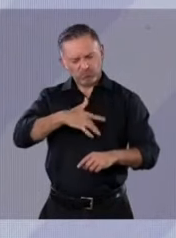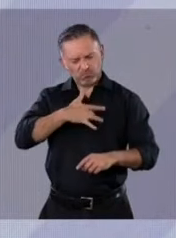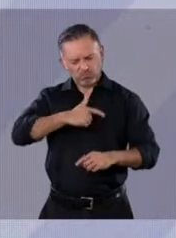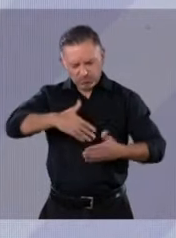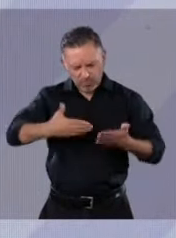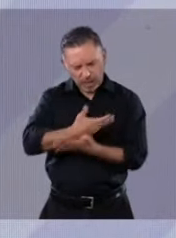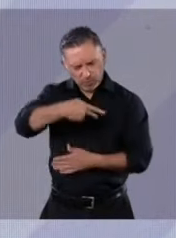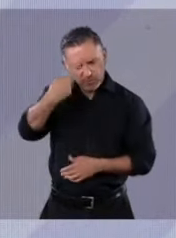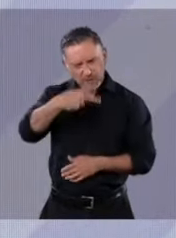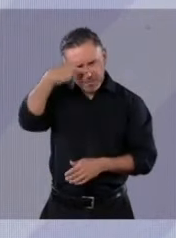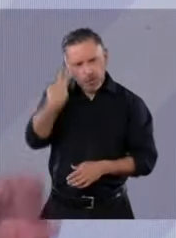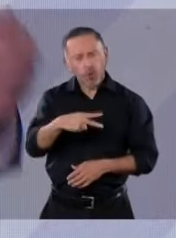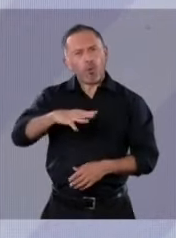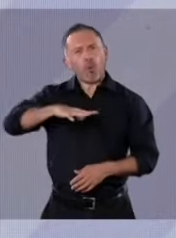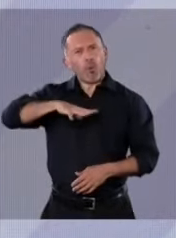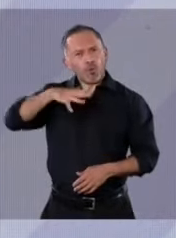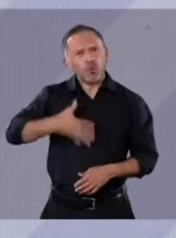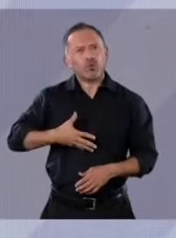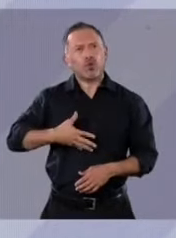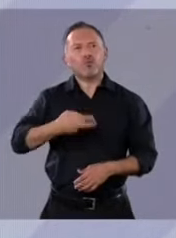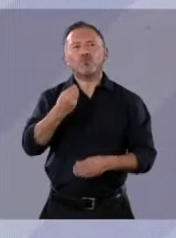mexicana. Muchas gracias por todo.